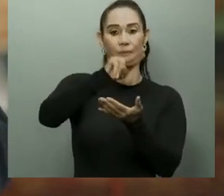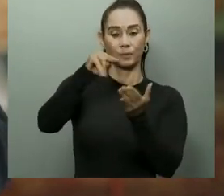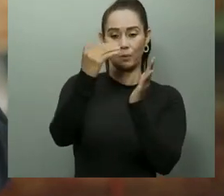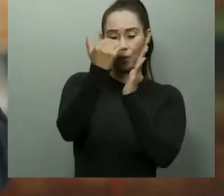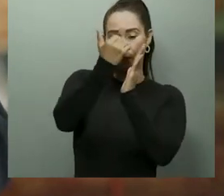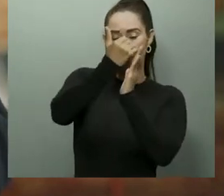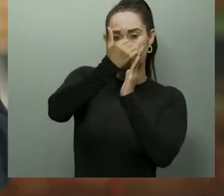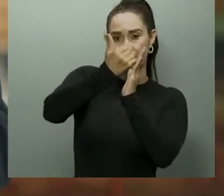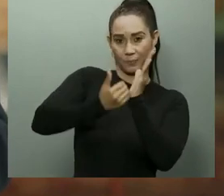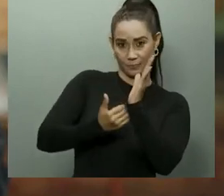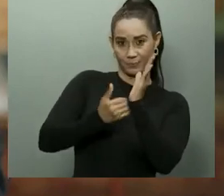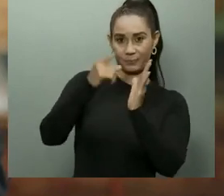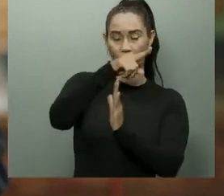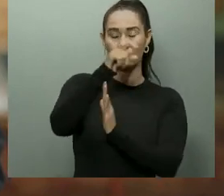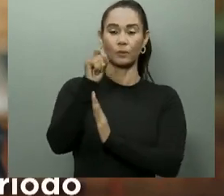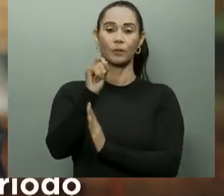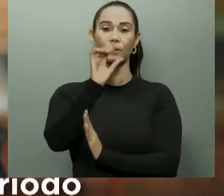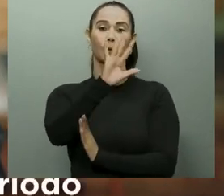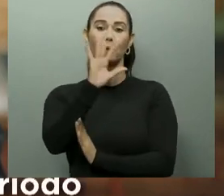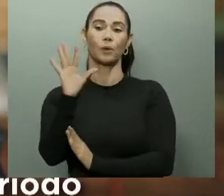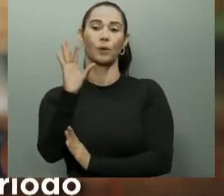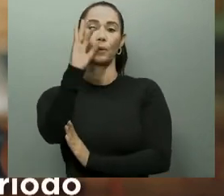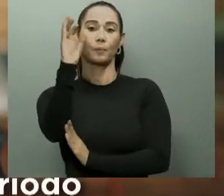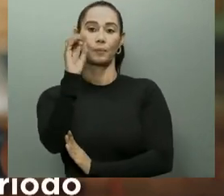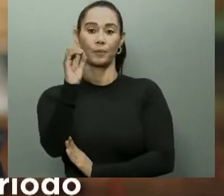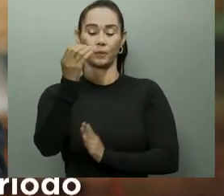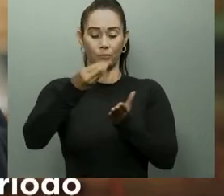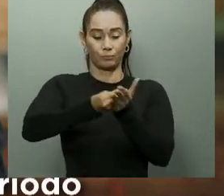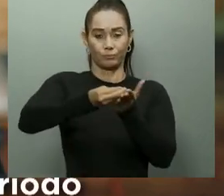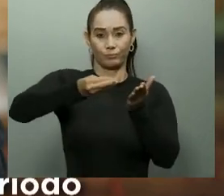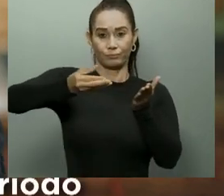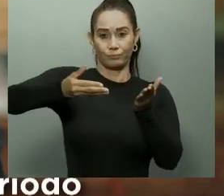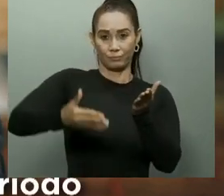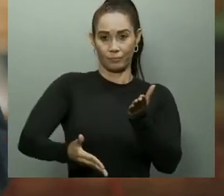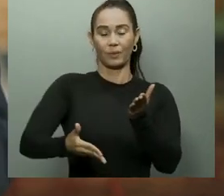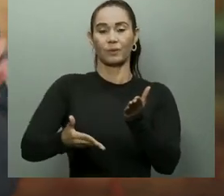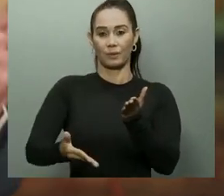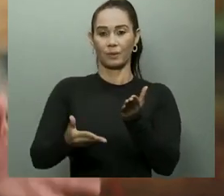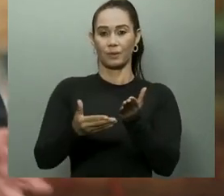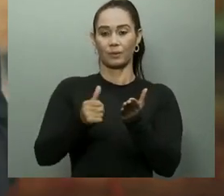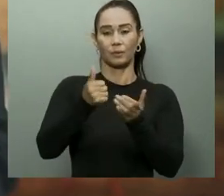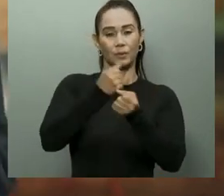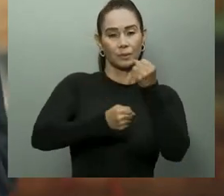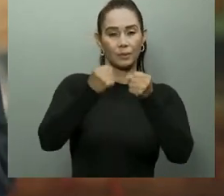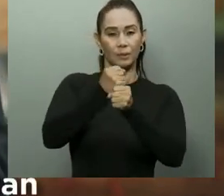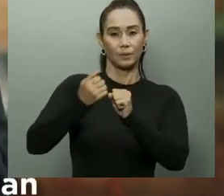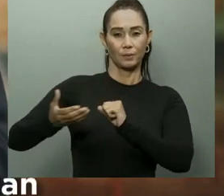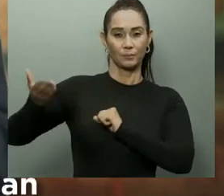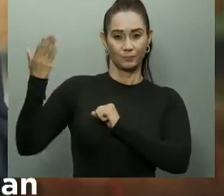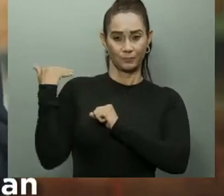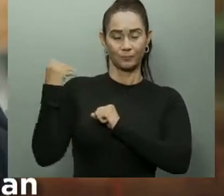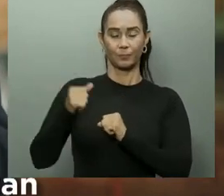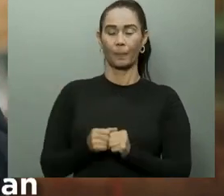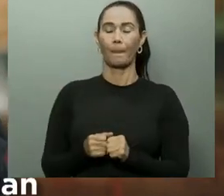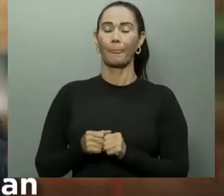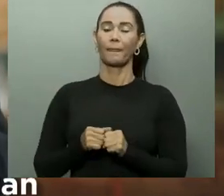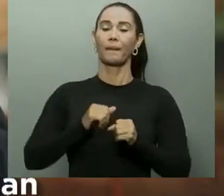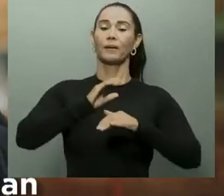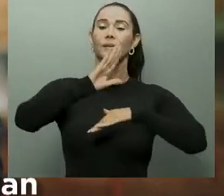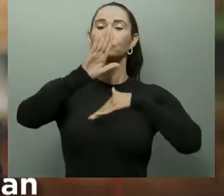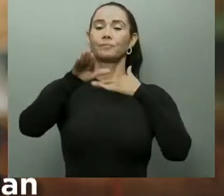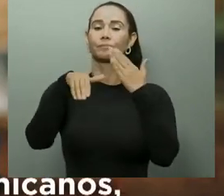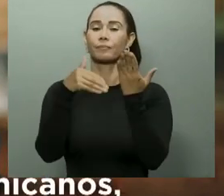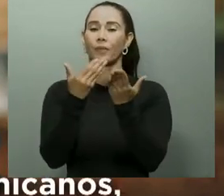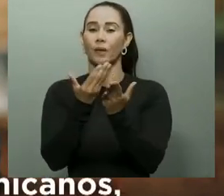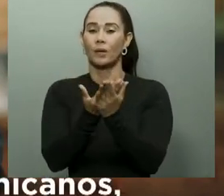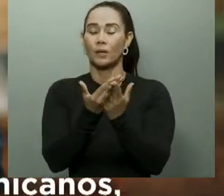255% los gastos con respecto al mismo periodo del año anterior, en todas las partidas